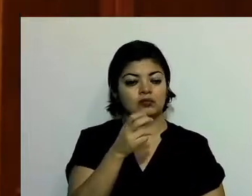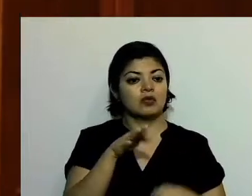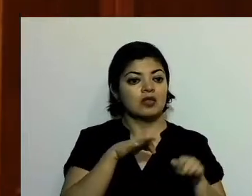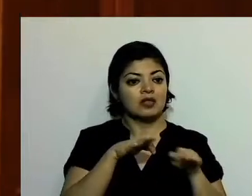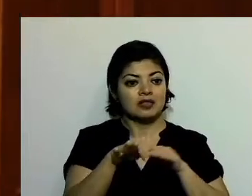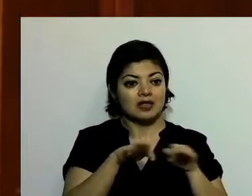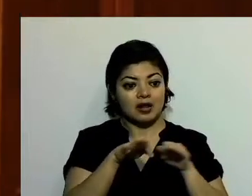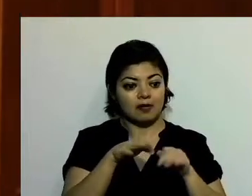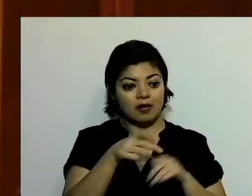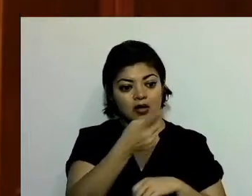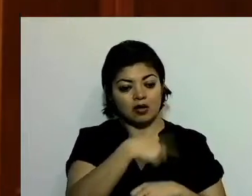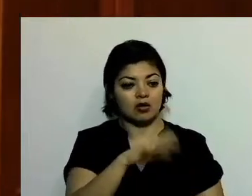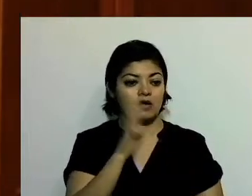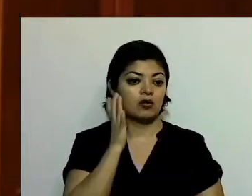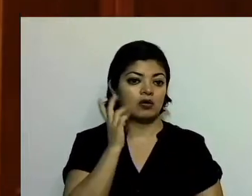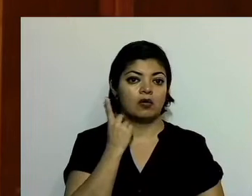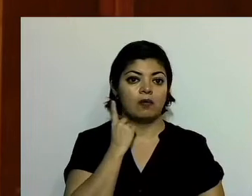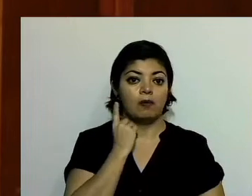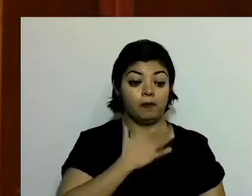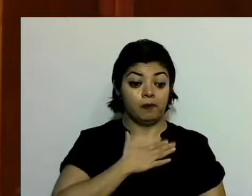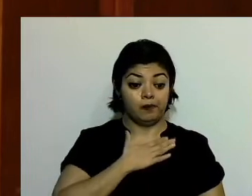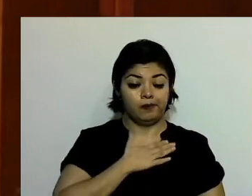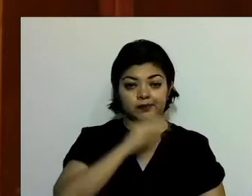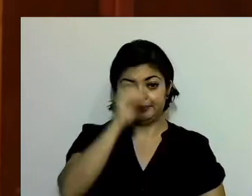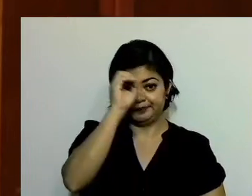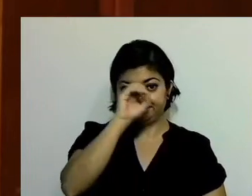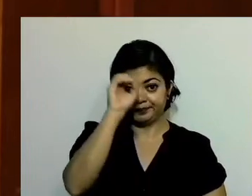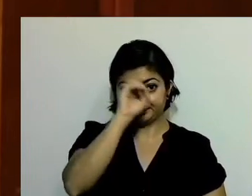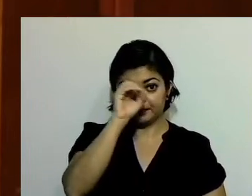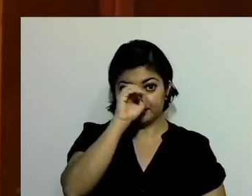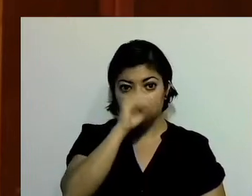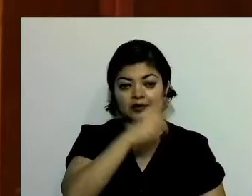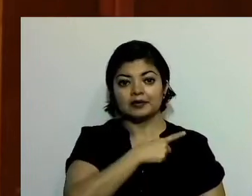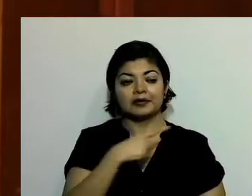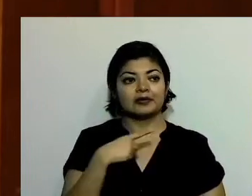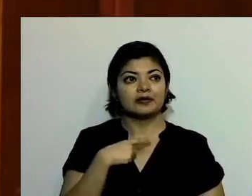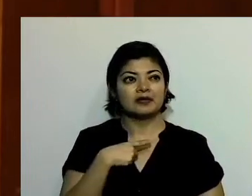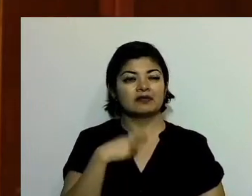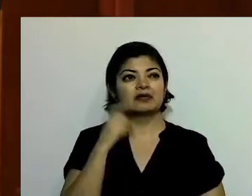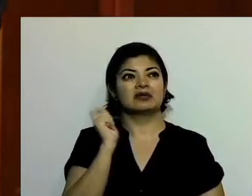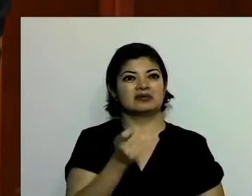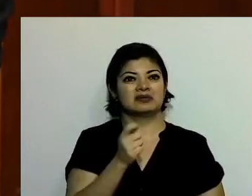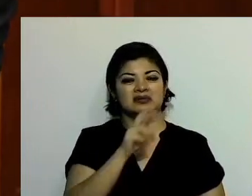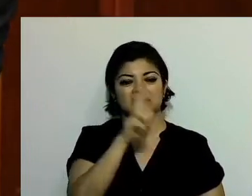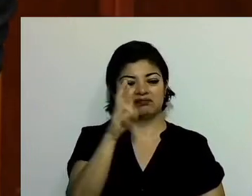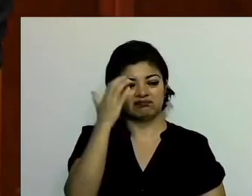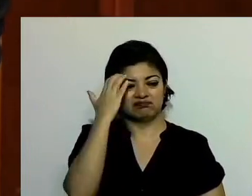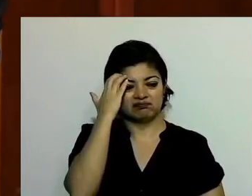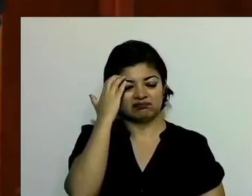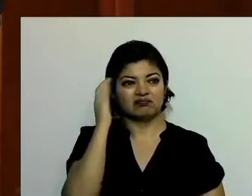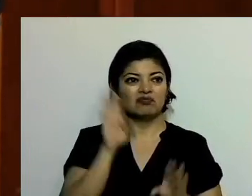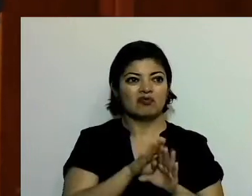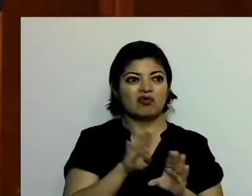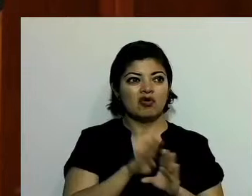legislatura, en mi opinión, tiene que reconocerse en esa perspectiva.